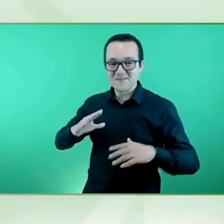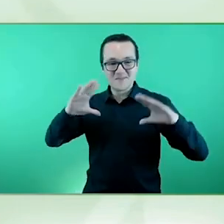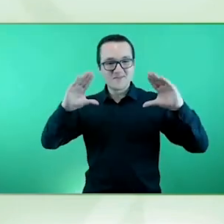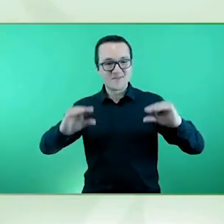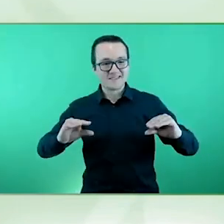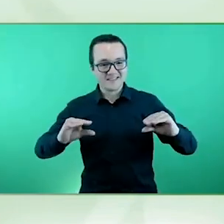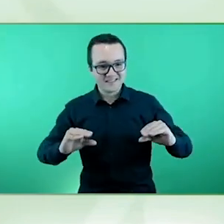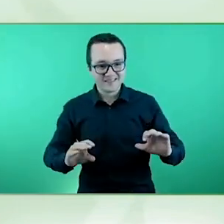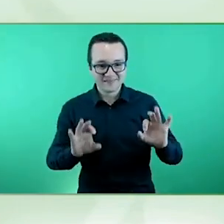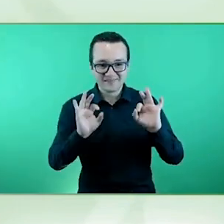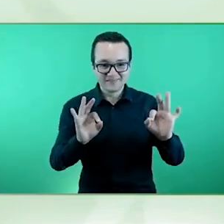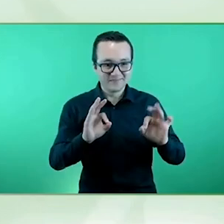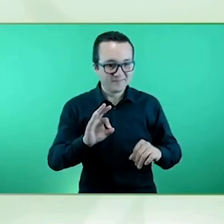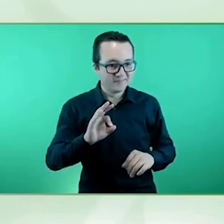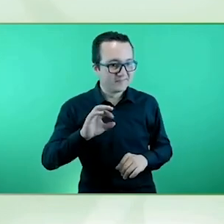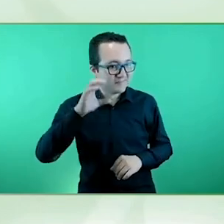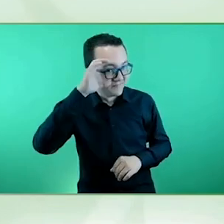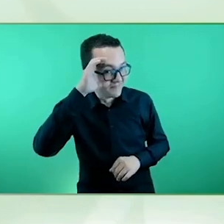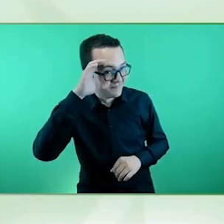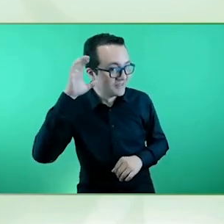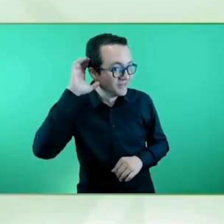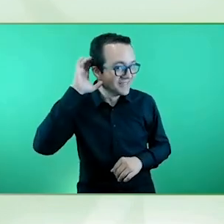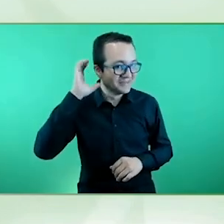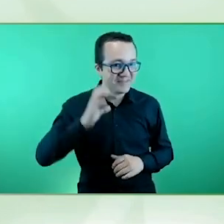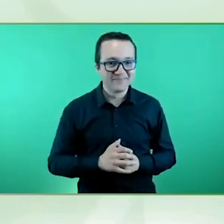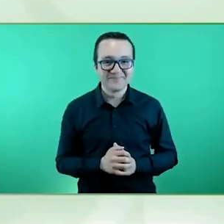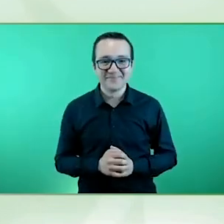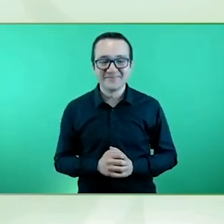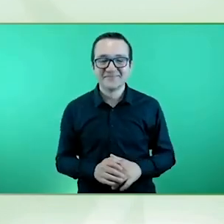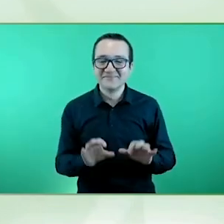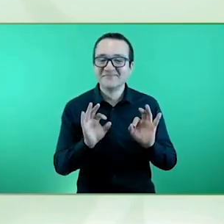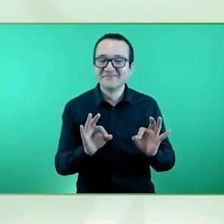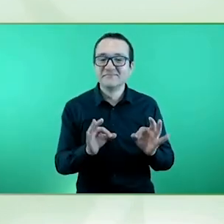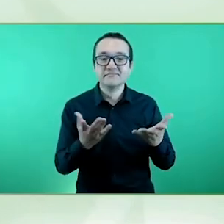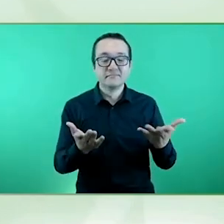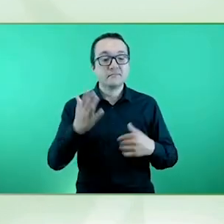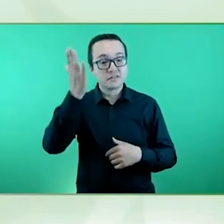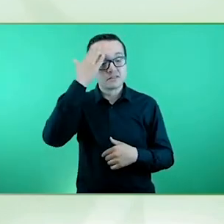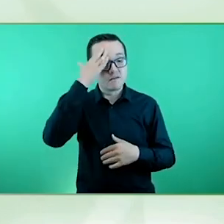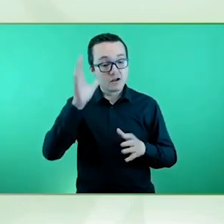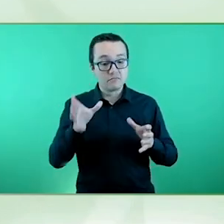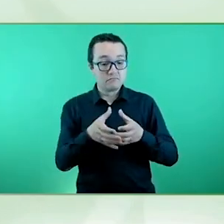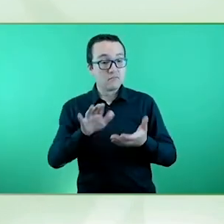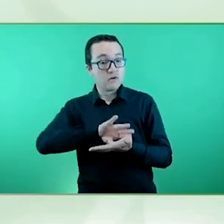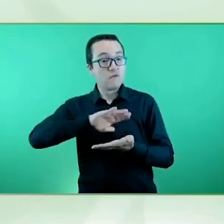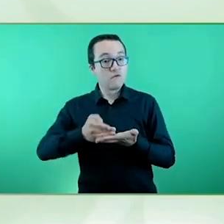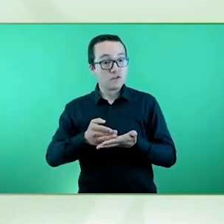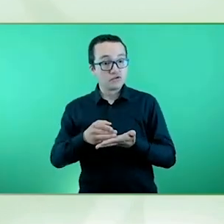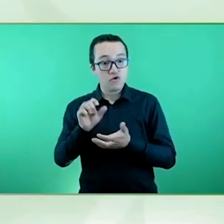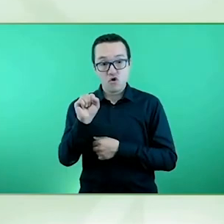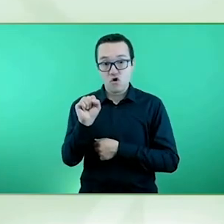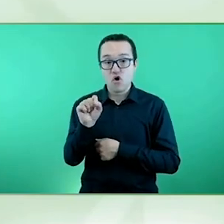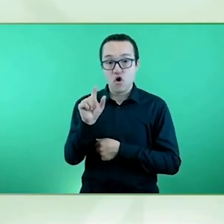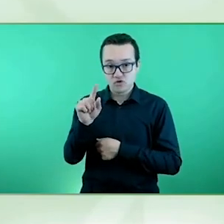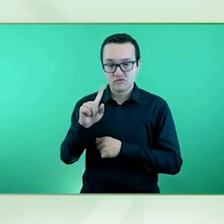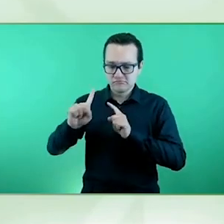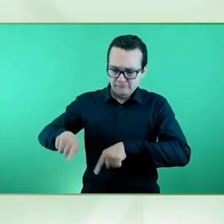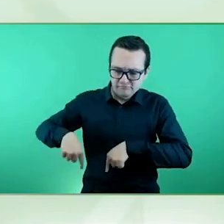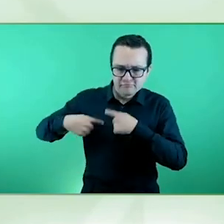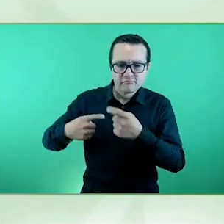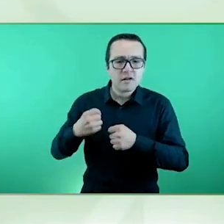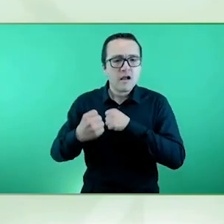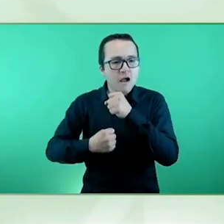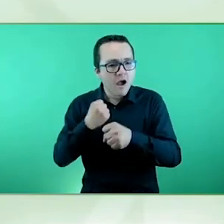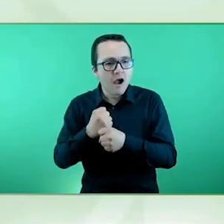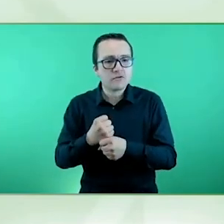Pues nada, como todo el mundo sabéis, la Fundación ONCE lleva 35 años de trayectoria, hemos cumplido este